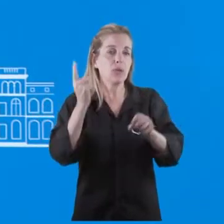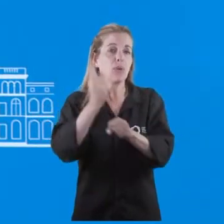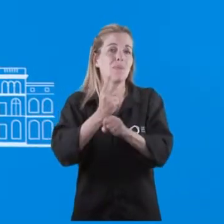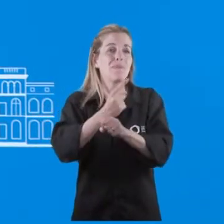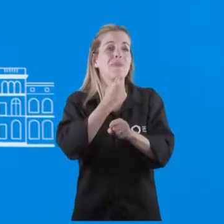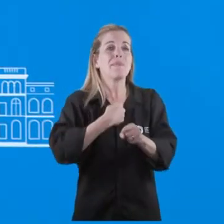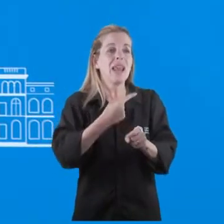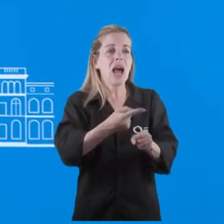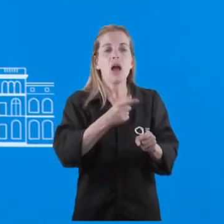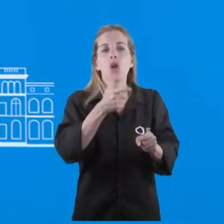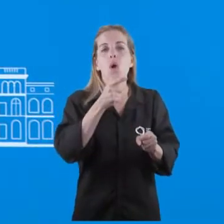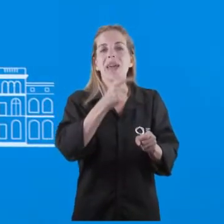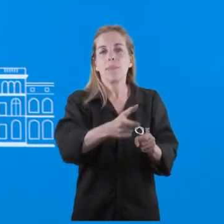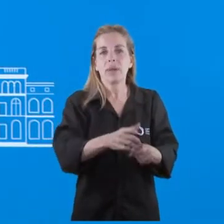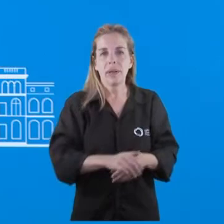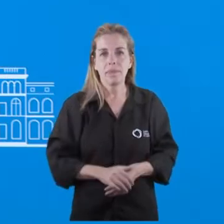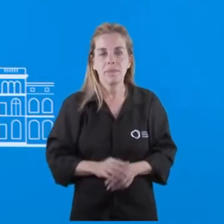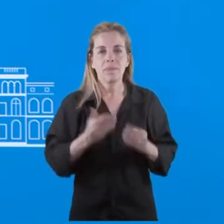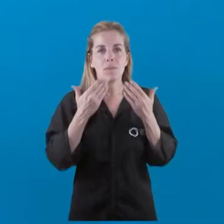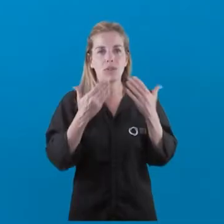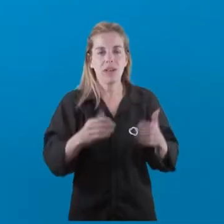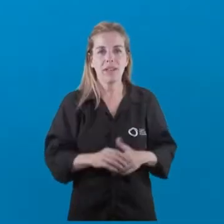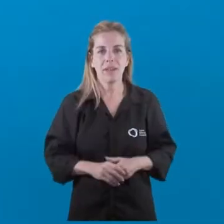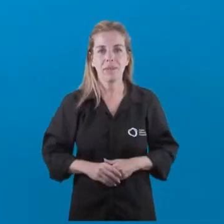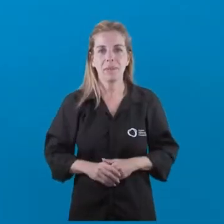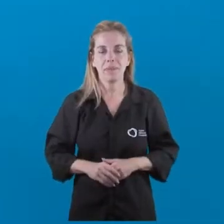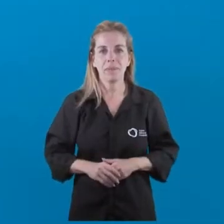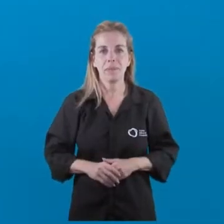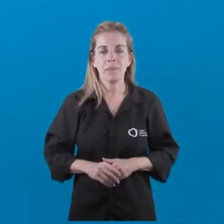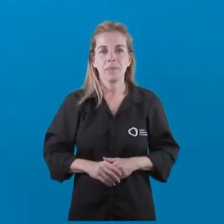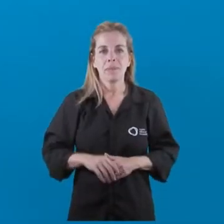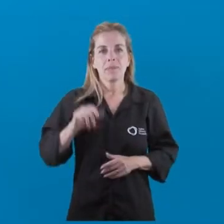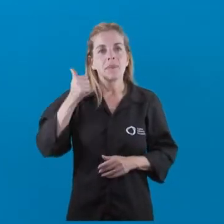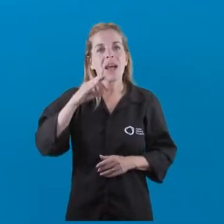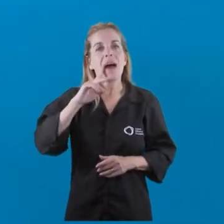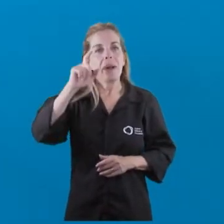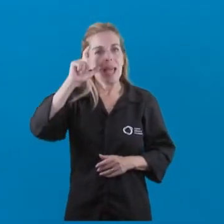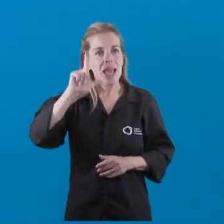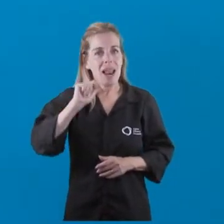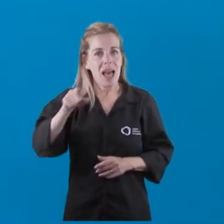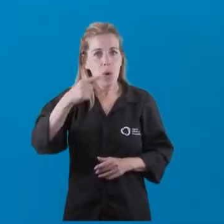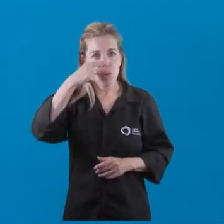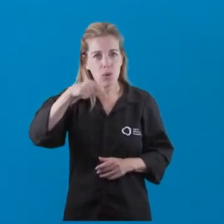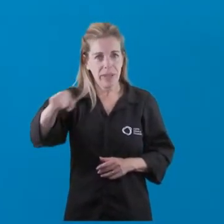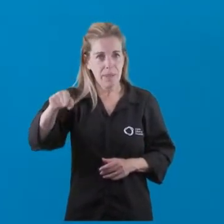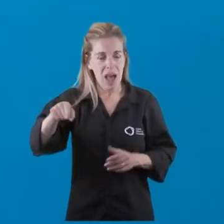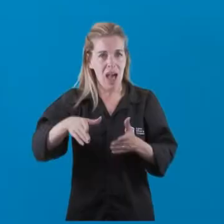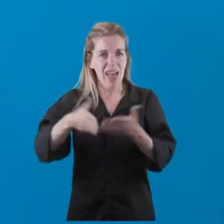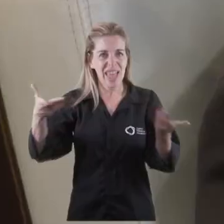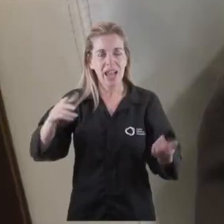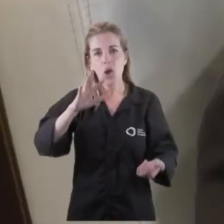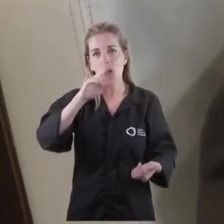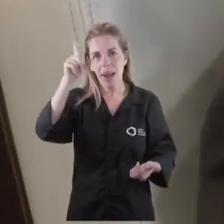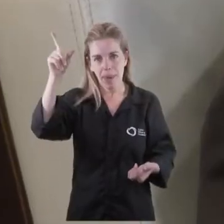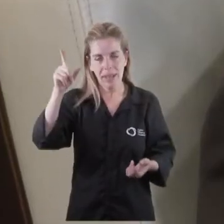su pregunta no tengo mayores comentarios. Muchas gracias. Gabriela es la última, Gabriela Dicharo, Diario Hoy de La Plata.